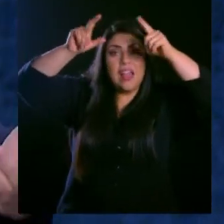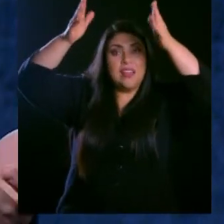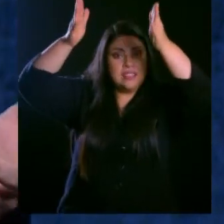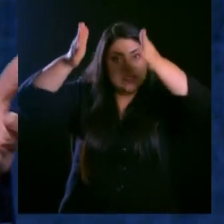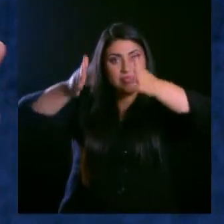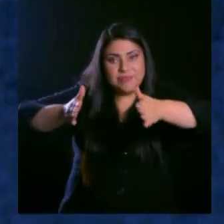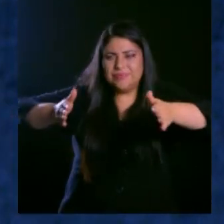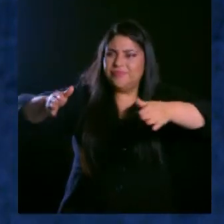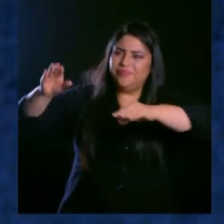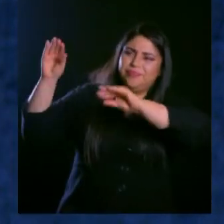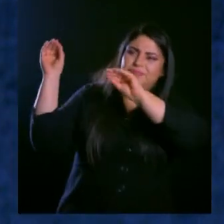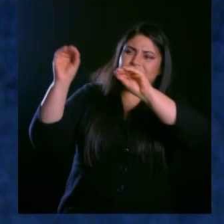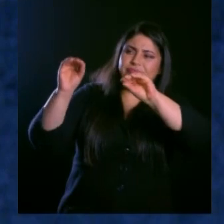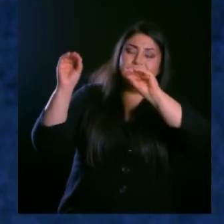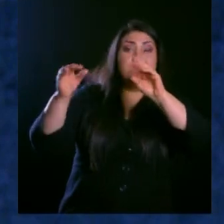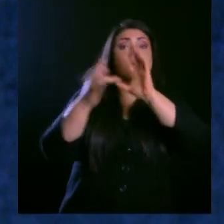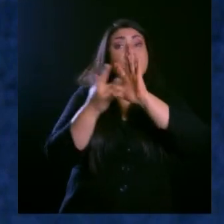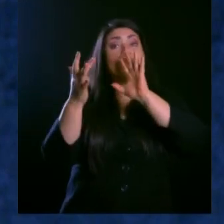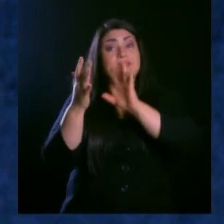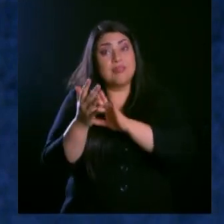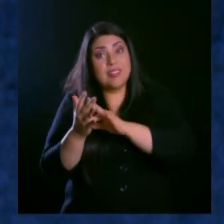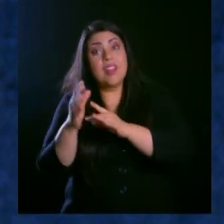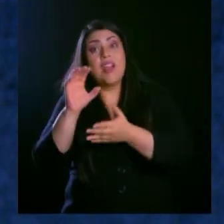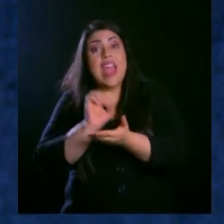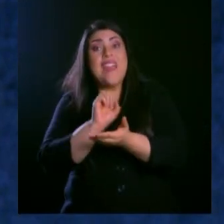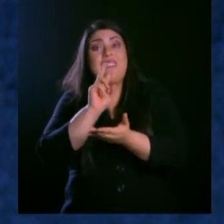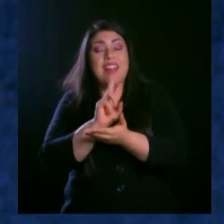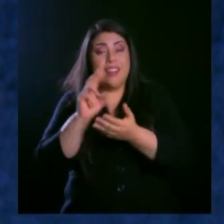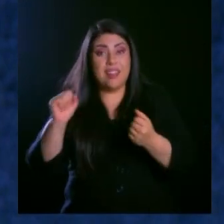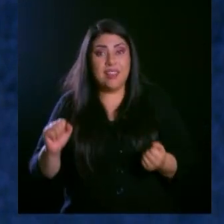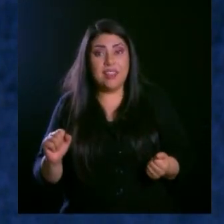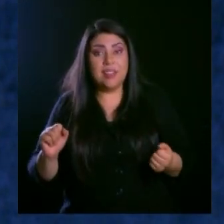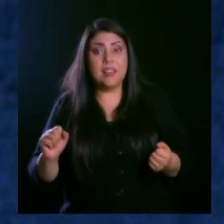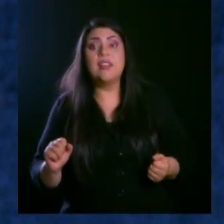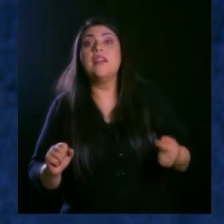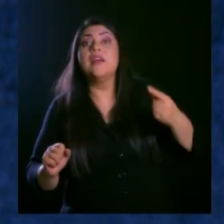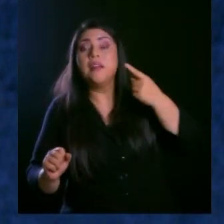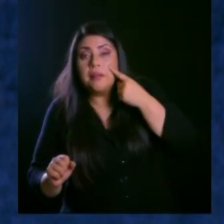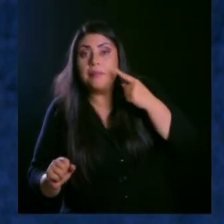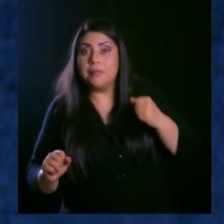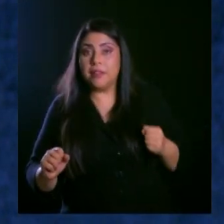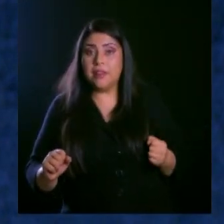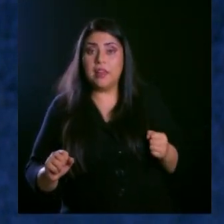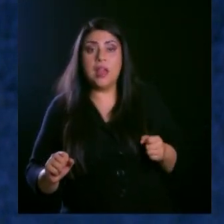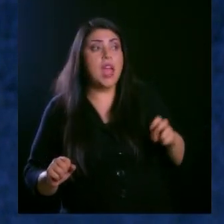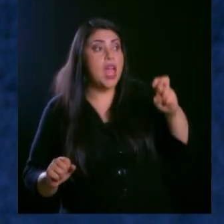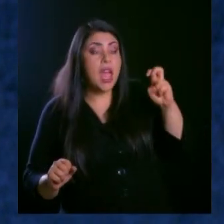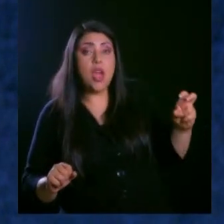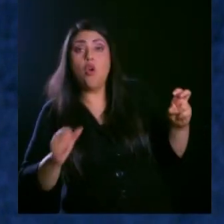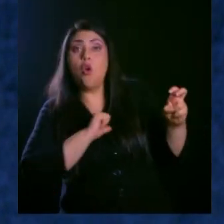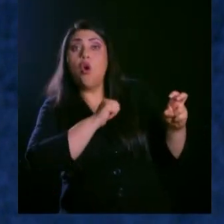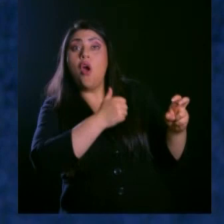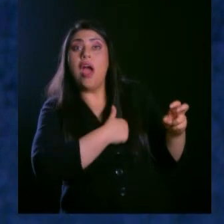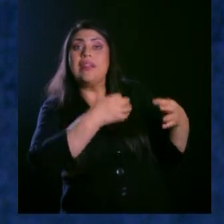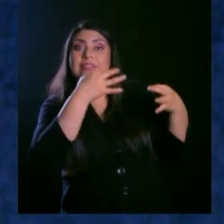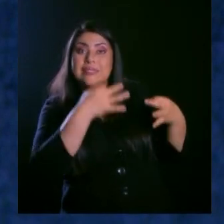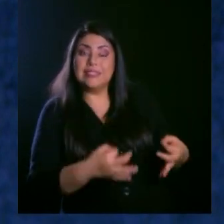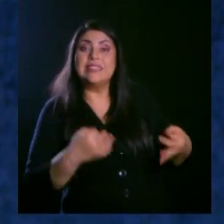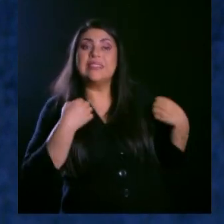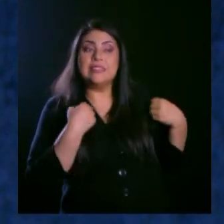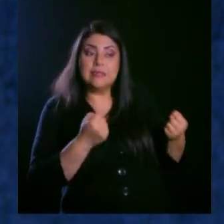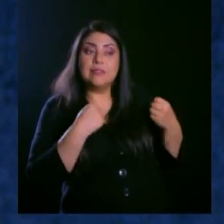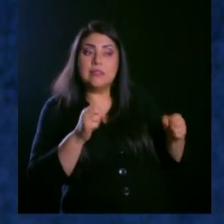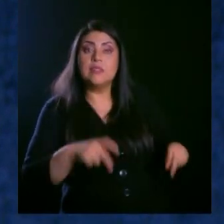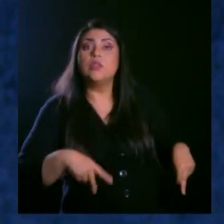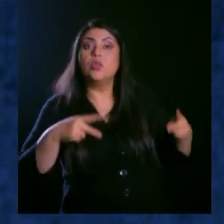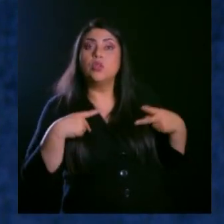personas sobre el Evangelio del Señor. Lo que quiero decirte es, es tan sencillo como esto, se comportaban, tenían un comportamiento tal